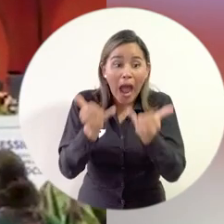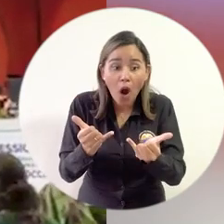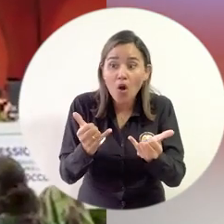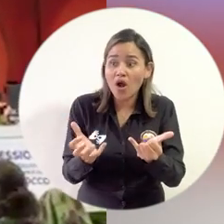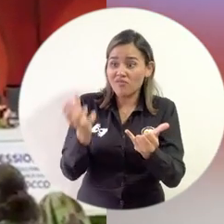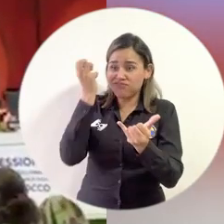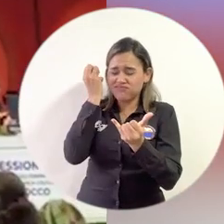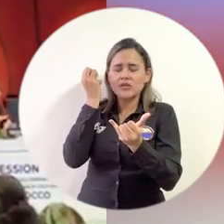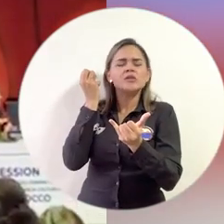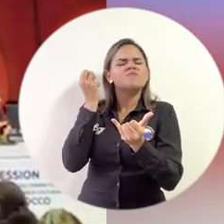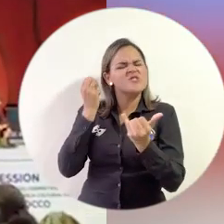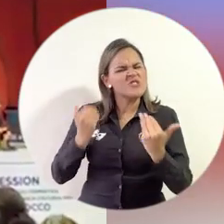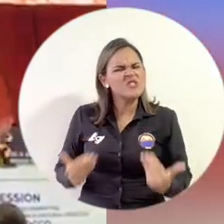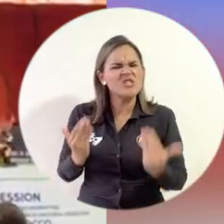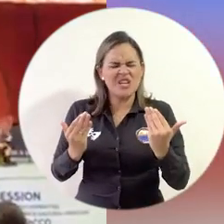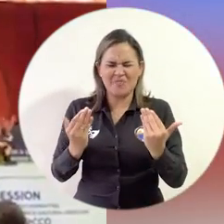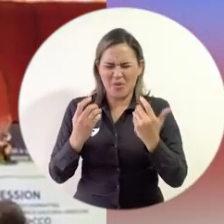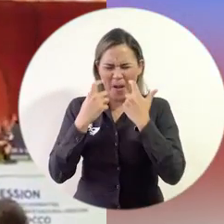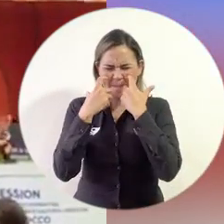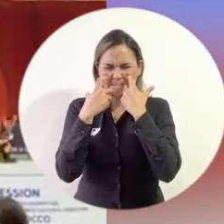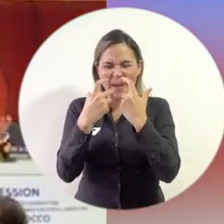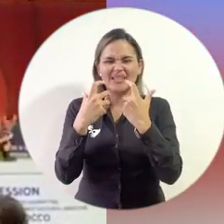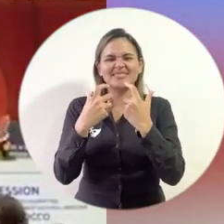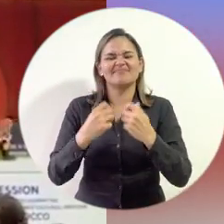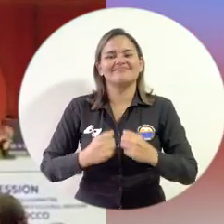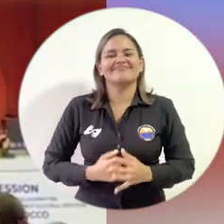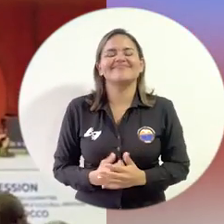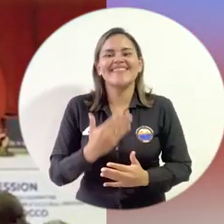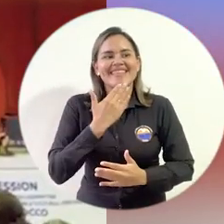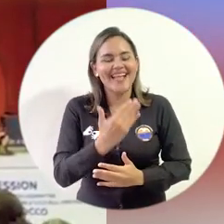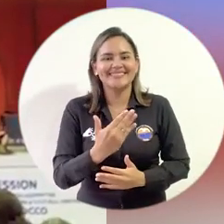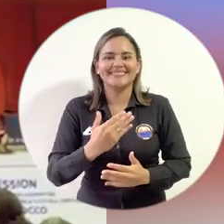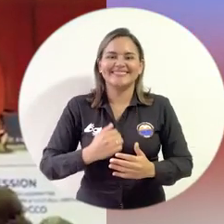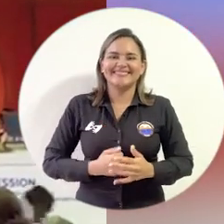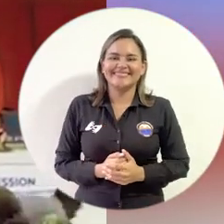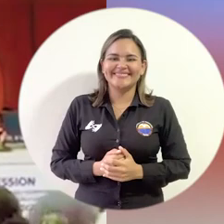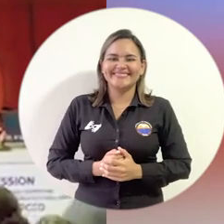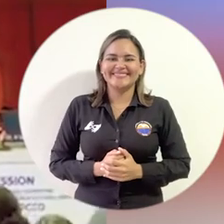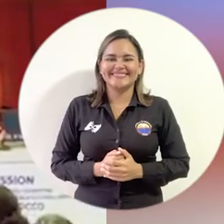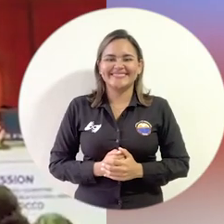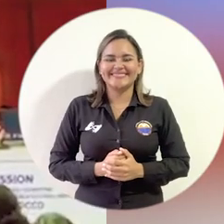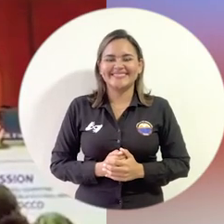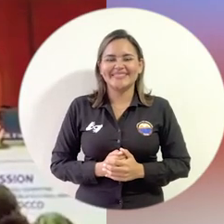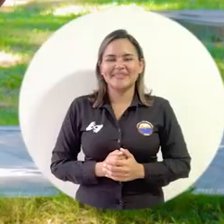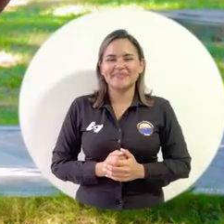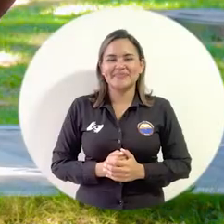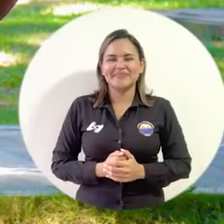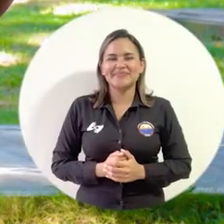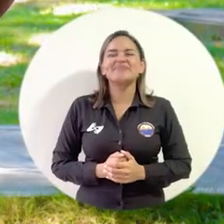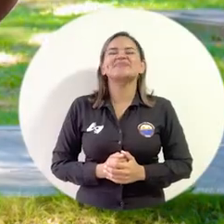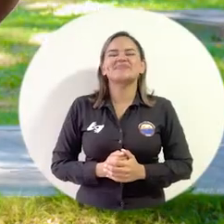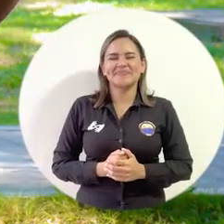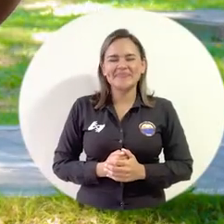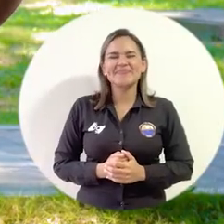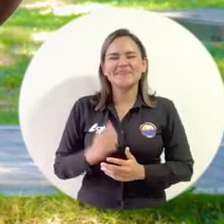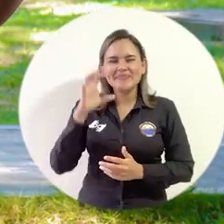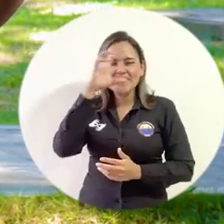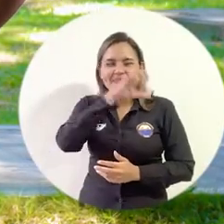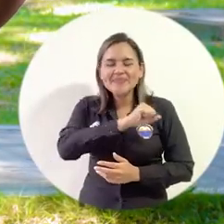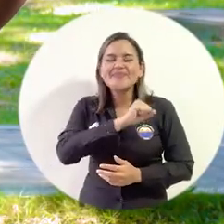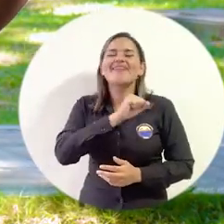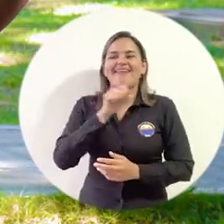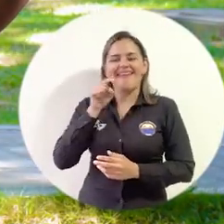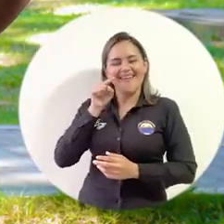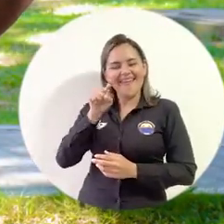científico. Muchas gracias. Los buenos hoy, adelante. Lo más significativo